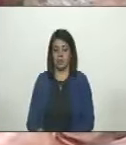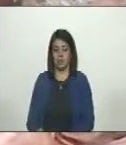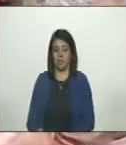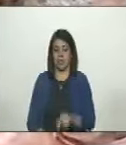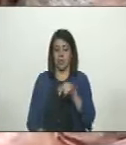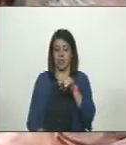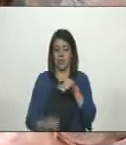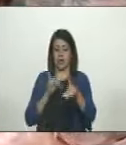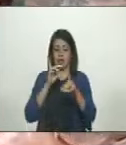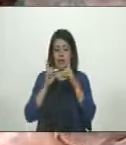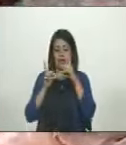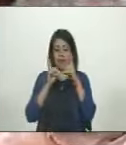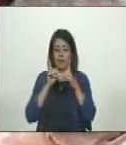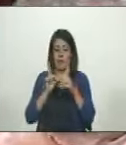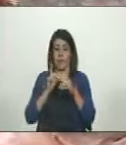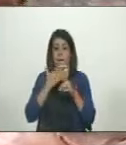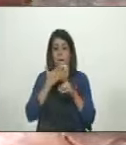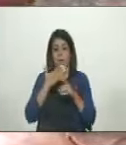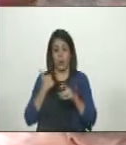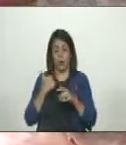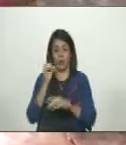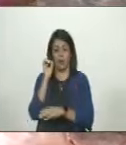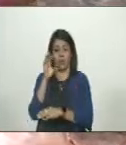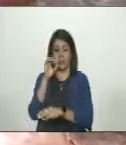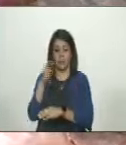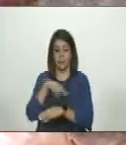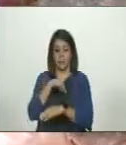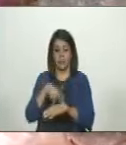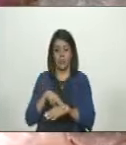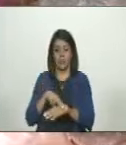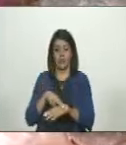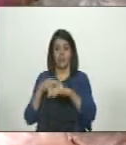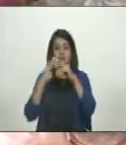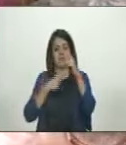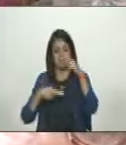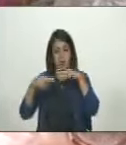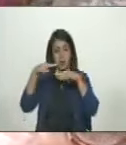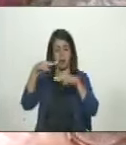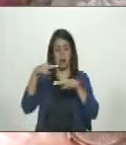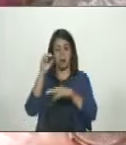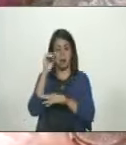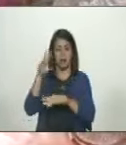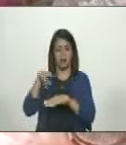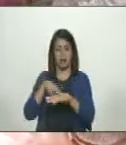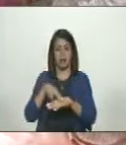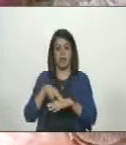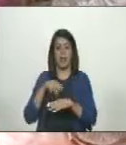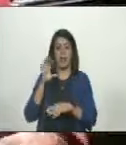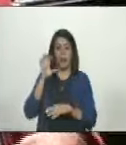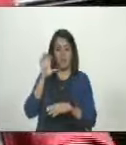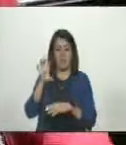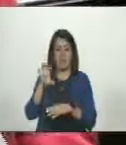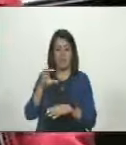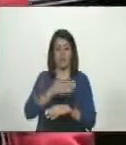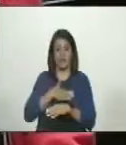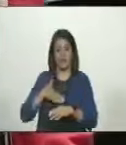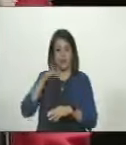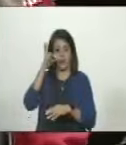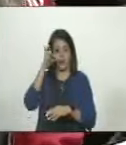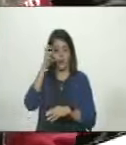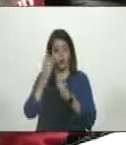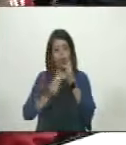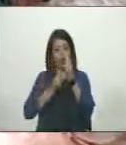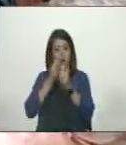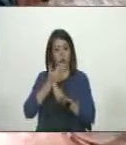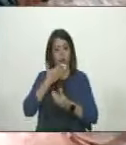este debate enriquece a esta Asamblea Nacional. Este debate le da nivel a esta Asamblea Nacional. Este es el debate que el país quiere escuchar. El tema de